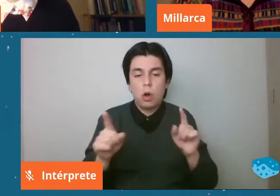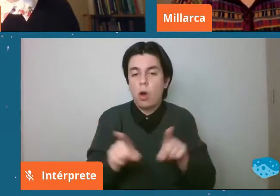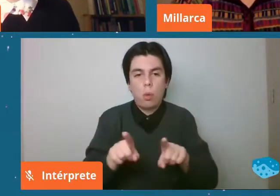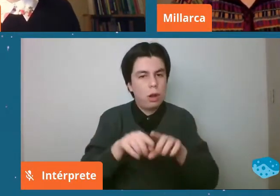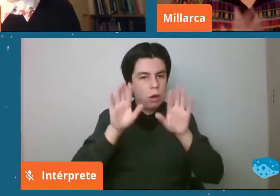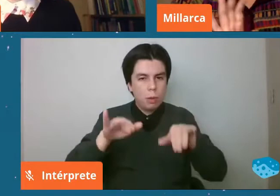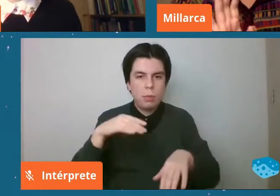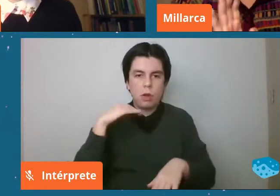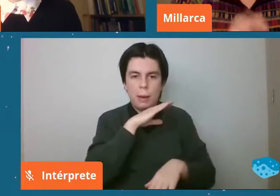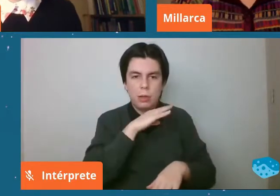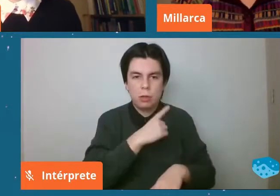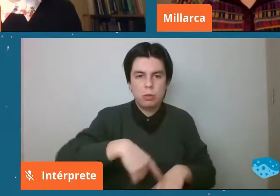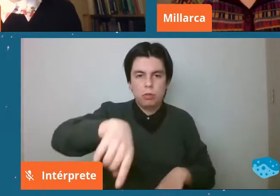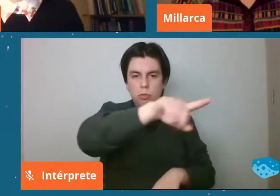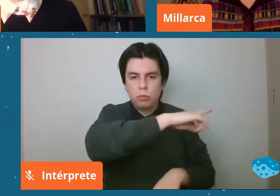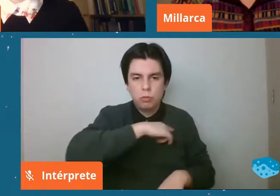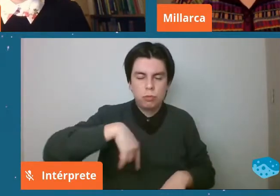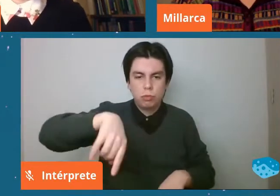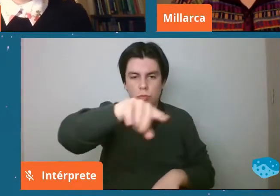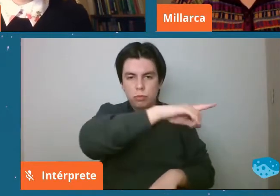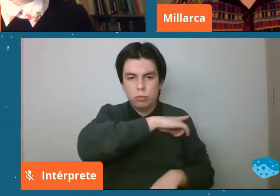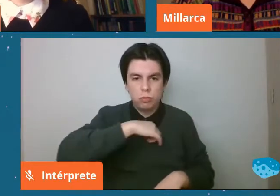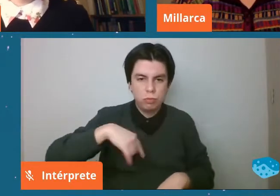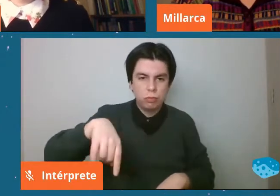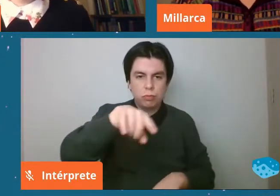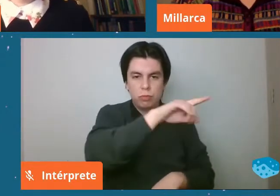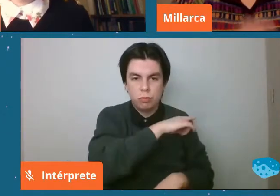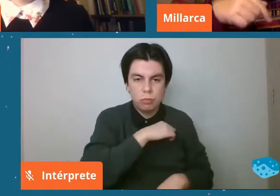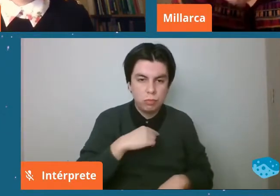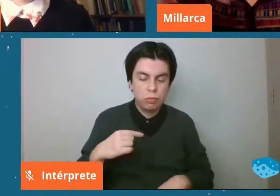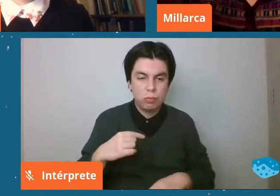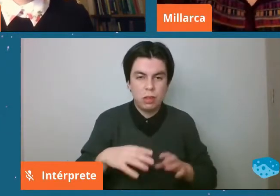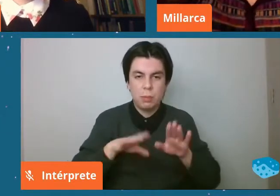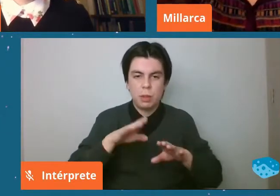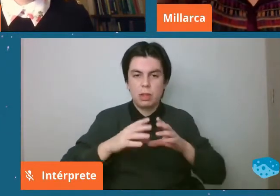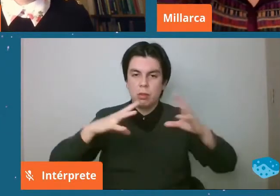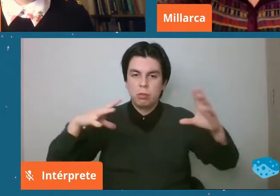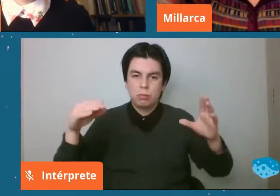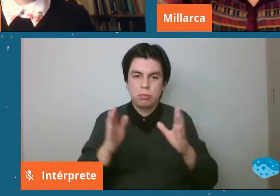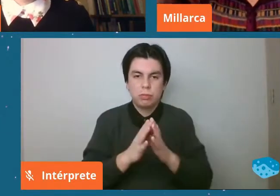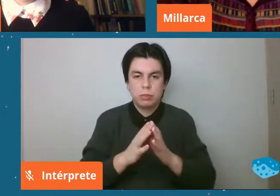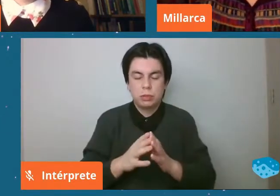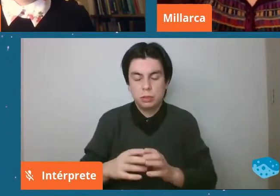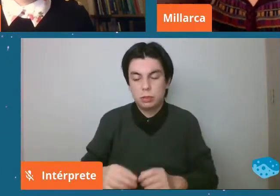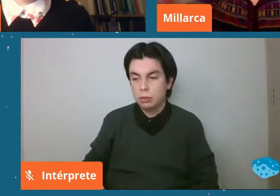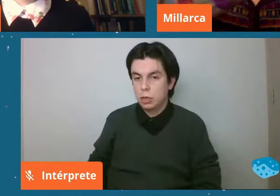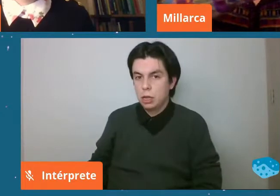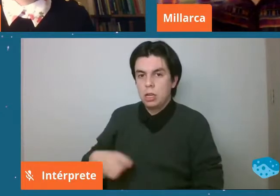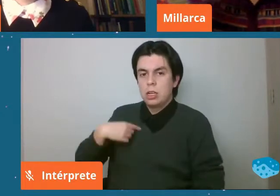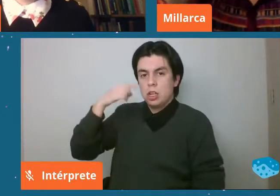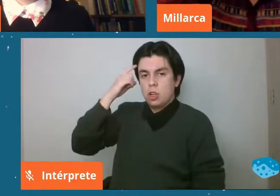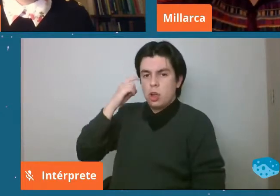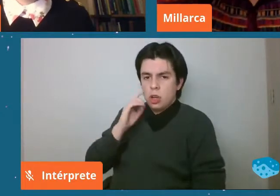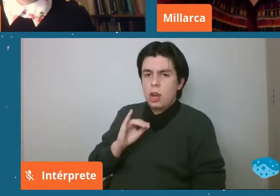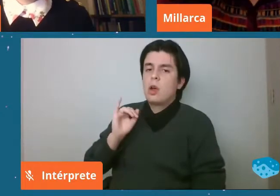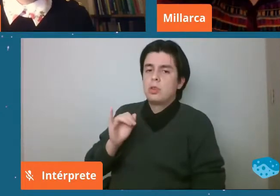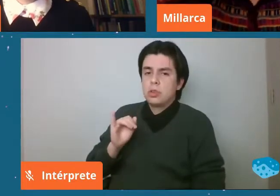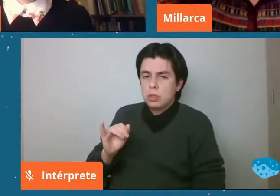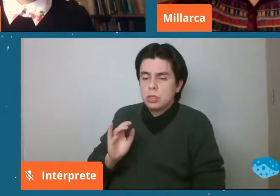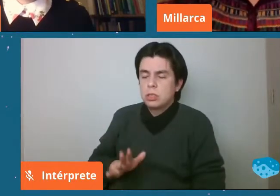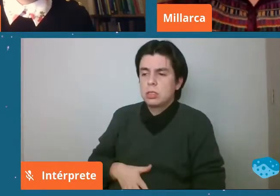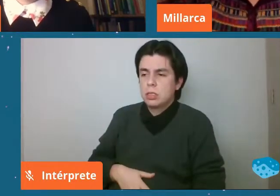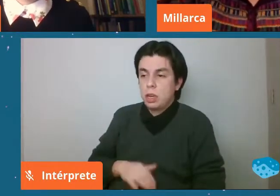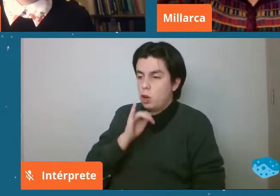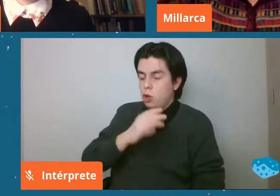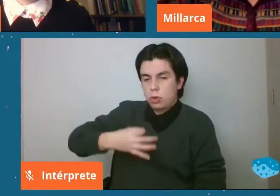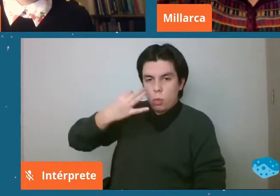sí yo creo que sí no estoy segura pero creo que van o sea como la tierra tiene una velocidad o sea